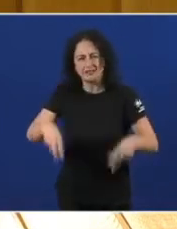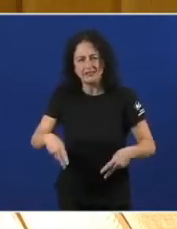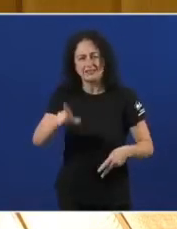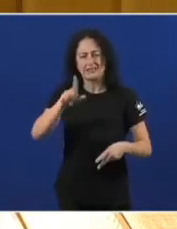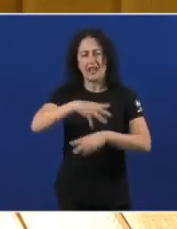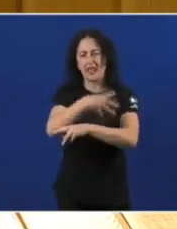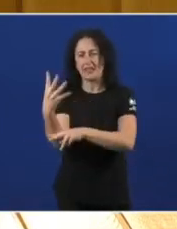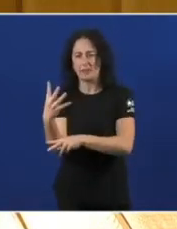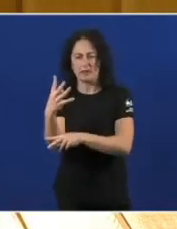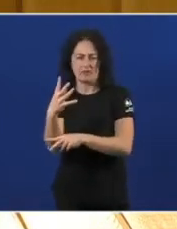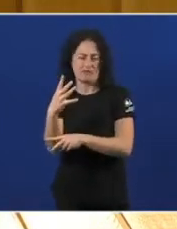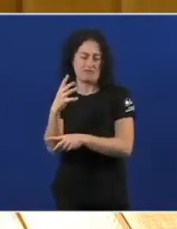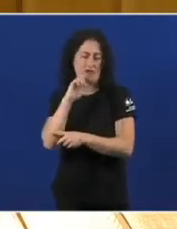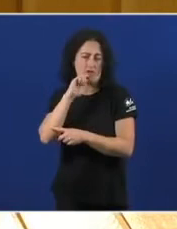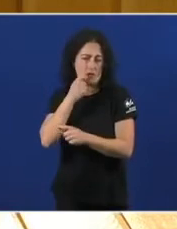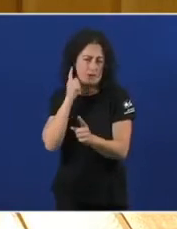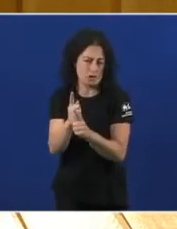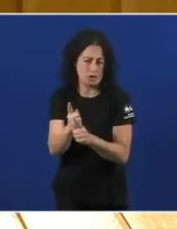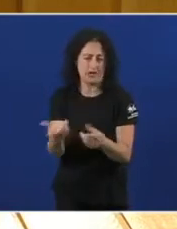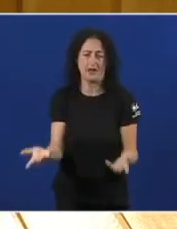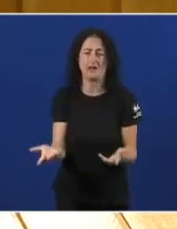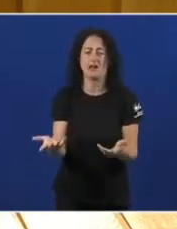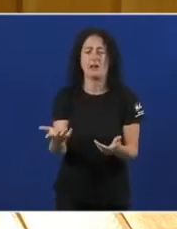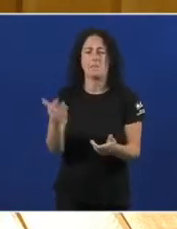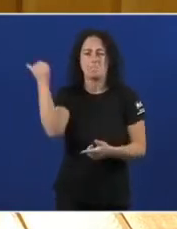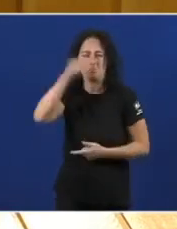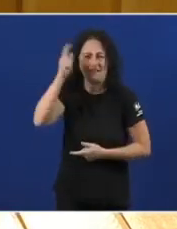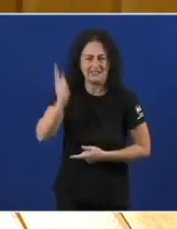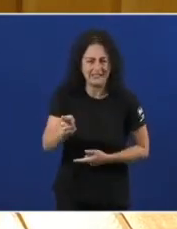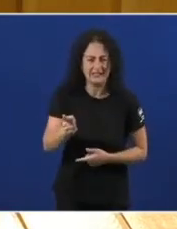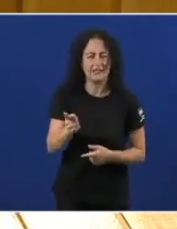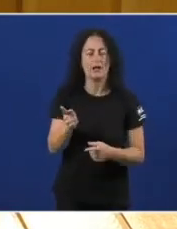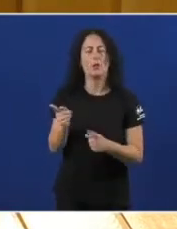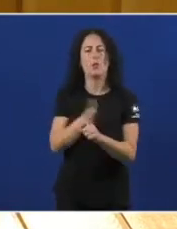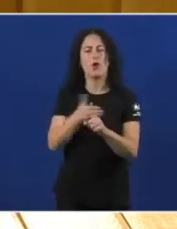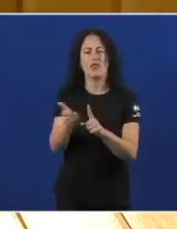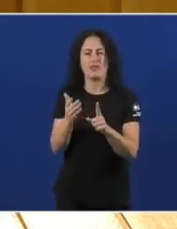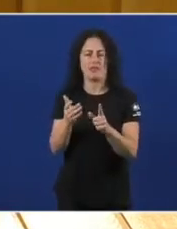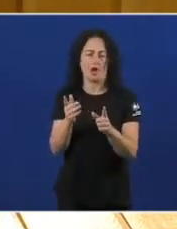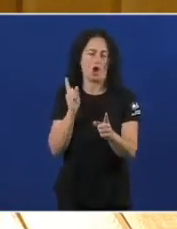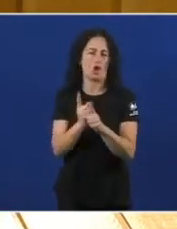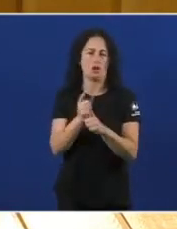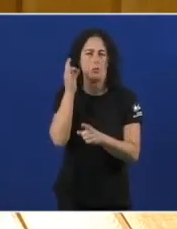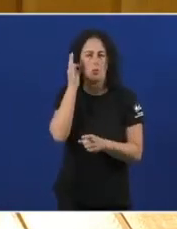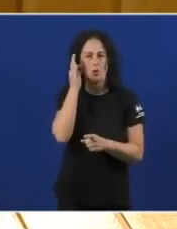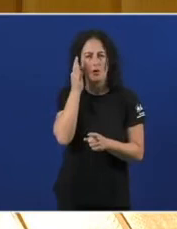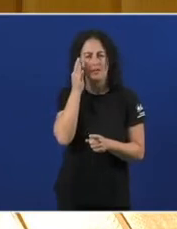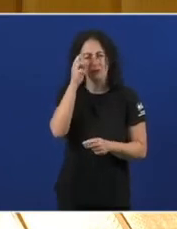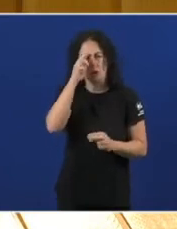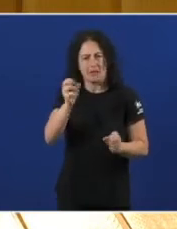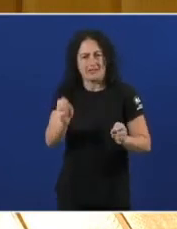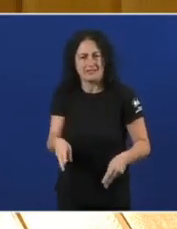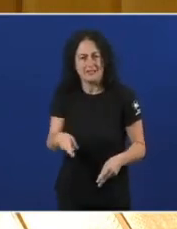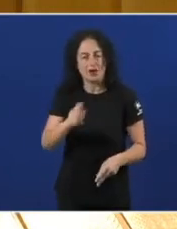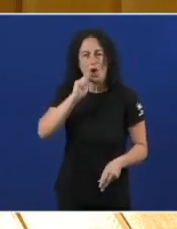Machista E negacionista Da violencia Contra as mulleres A mecha Da intolerancia E do odio É moi